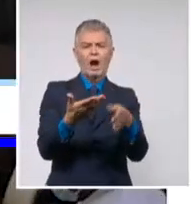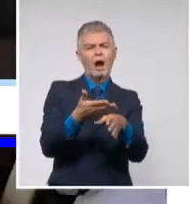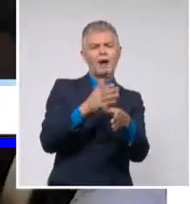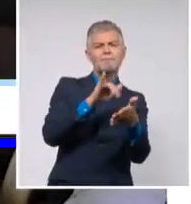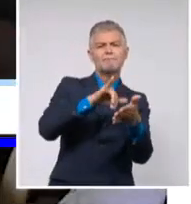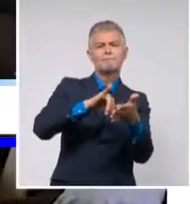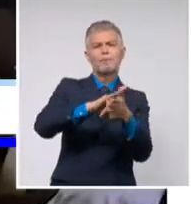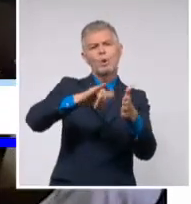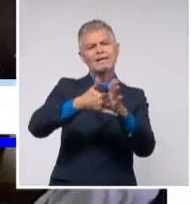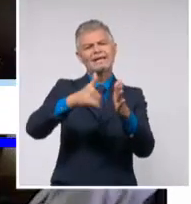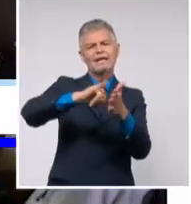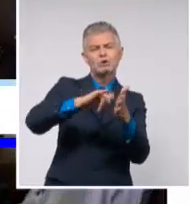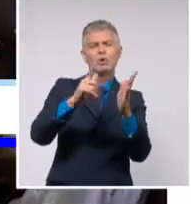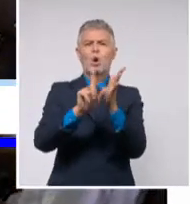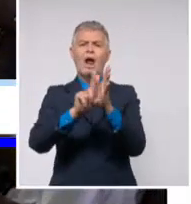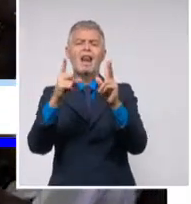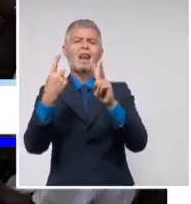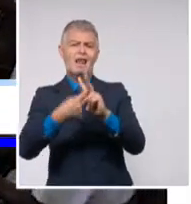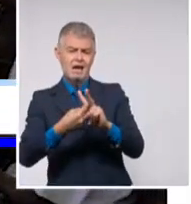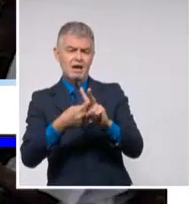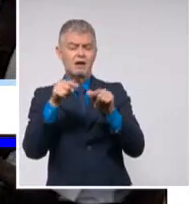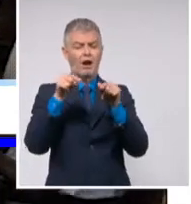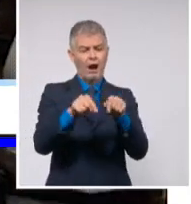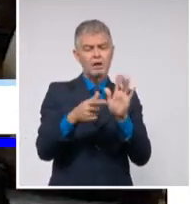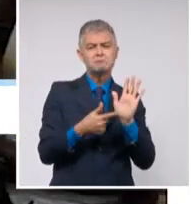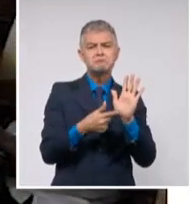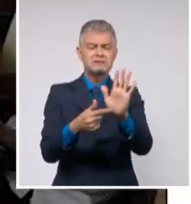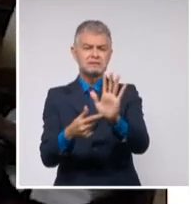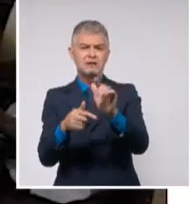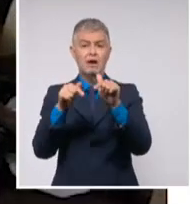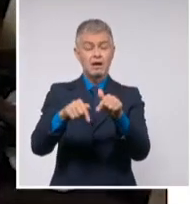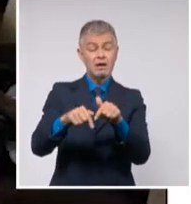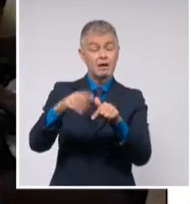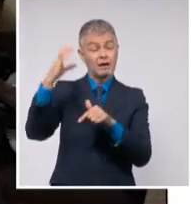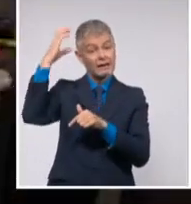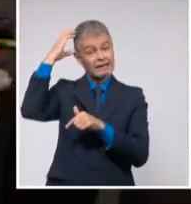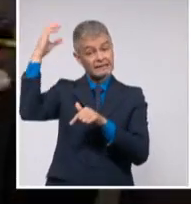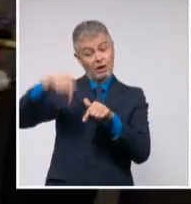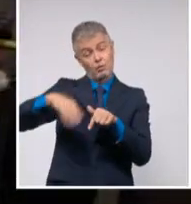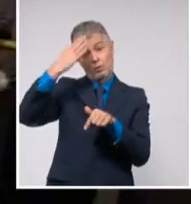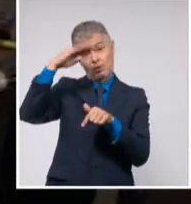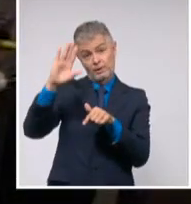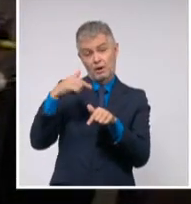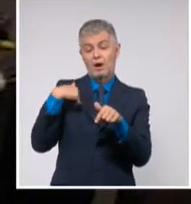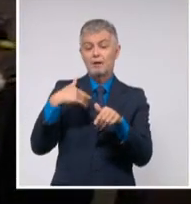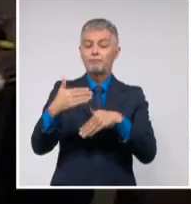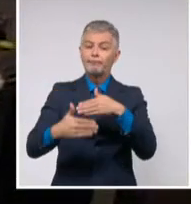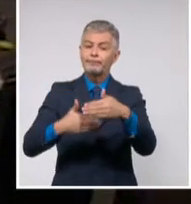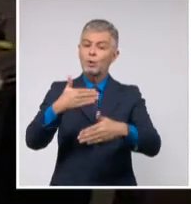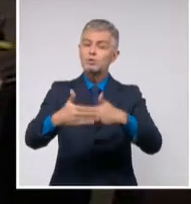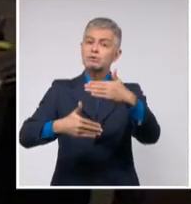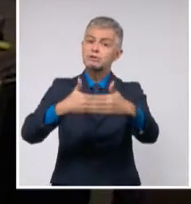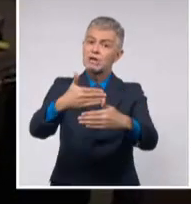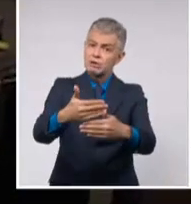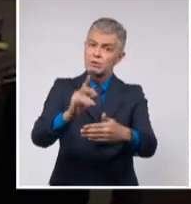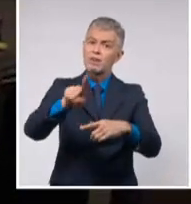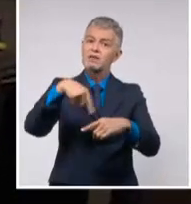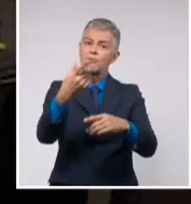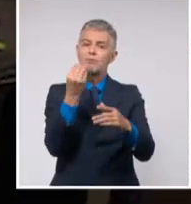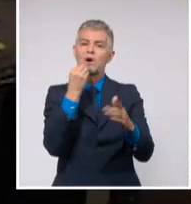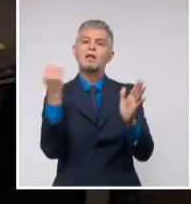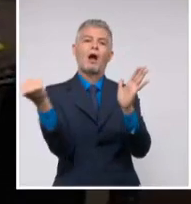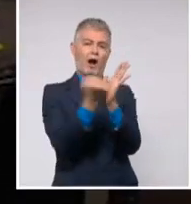han sido recibidos en el órgano supremo del poder del Estado y cursan el proceso establecido para su aprobación posterior.